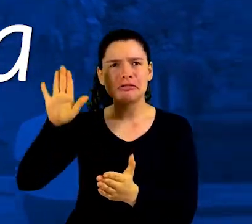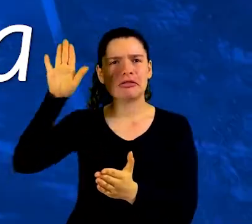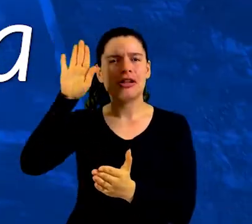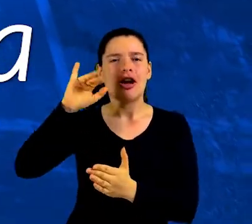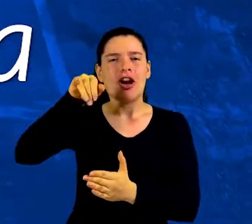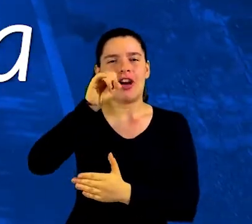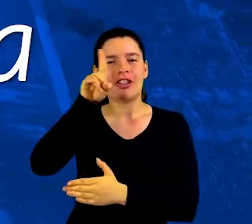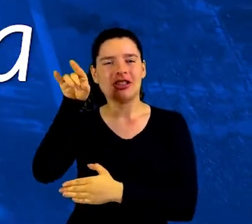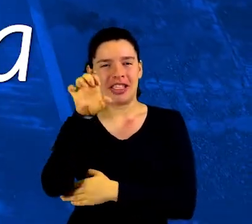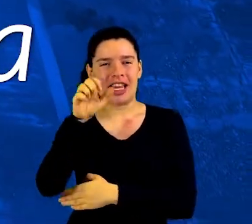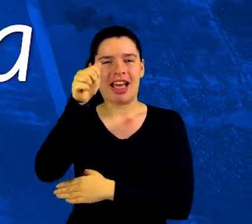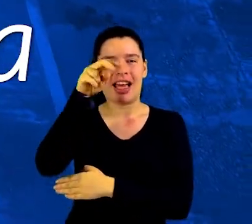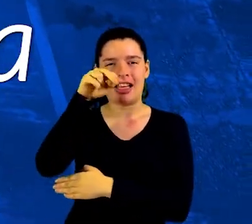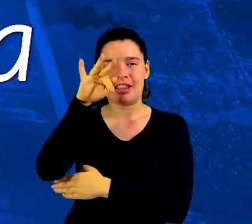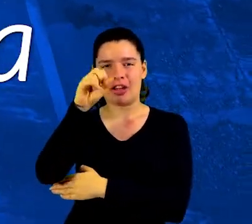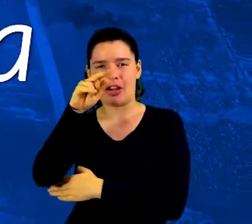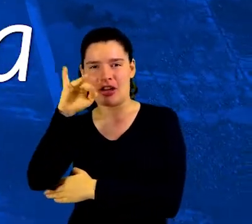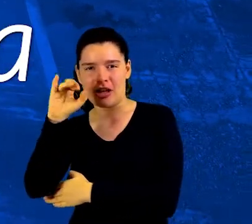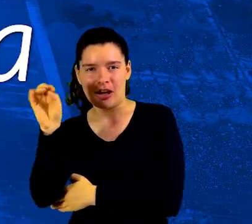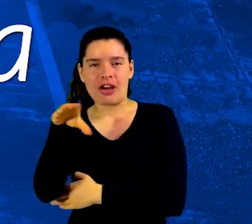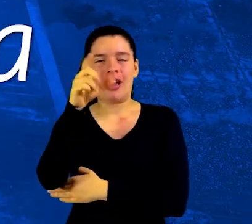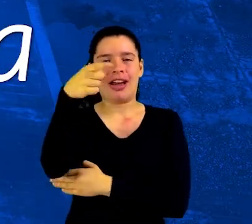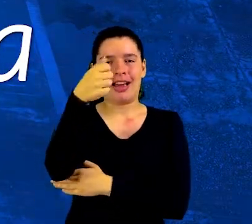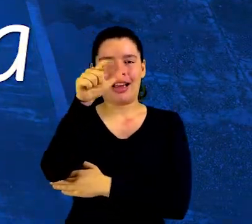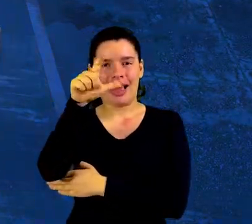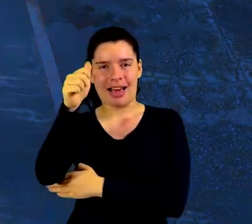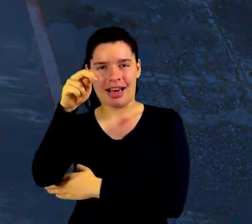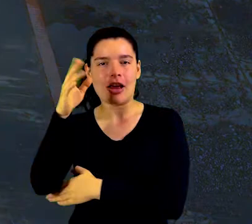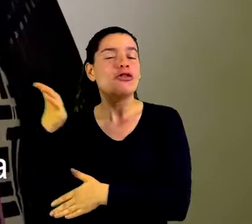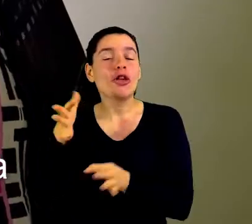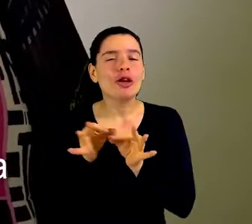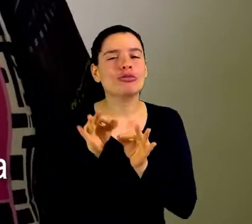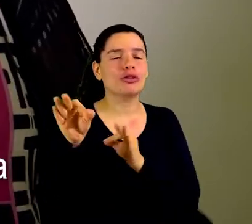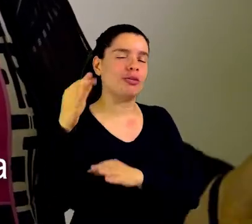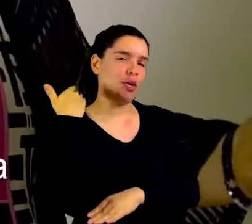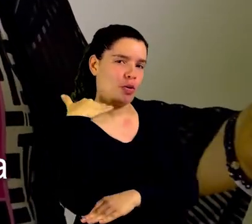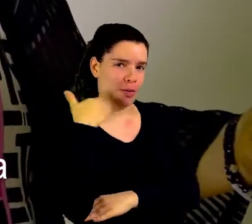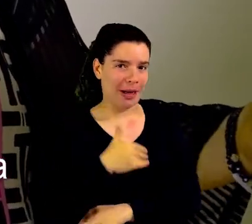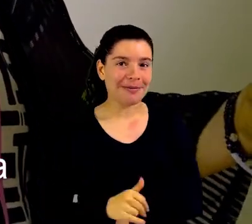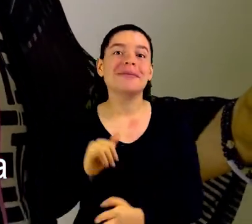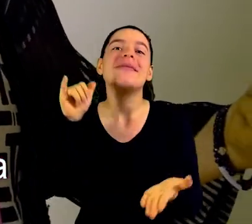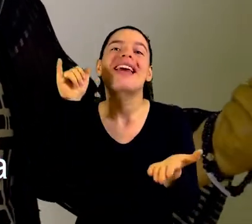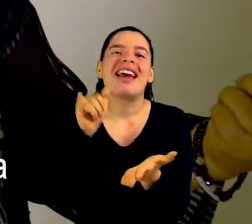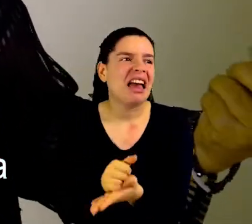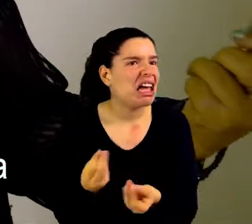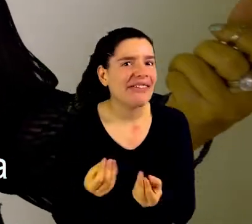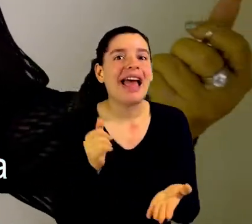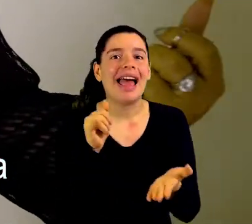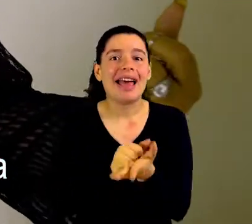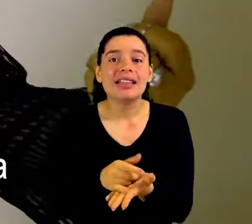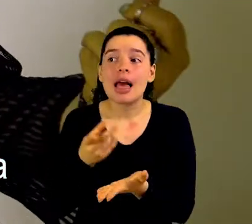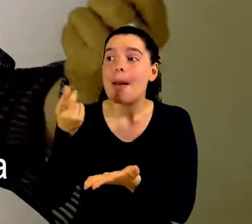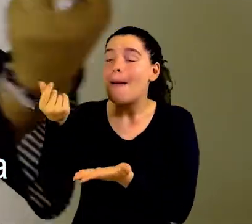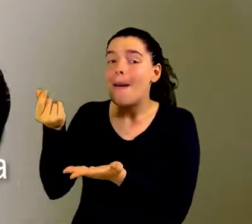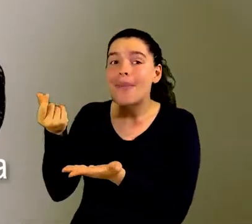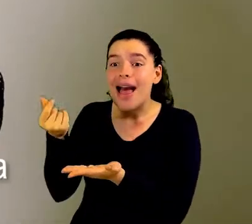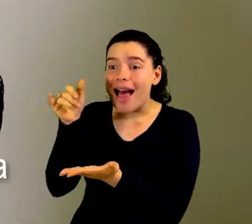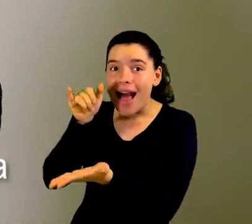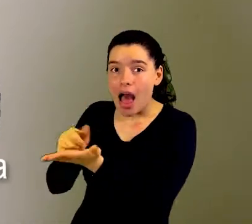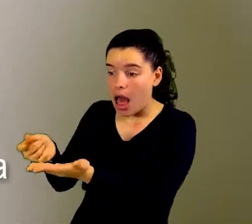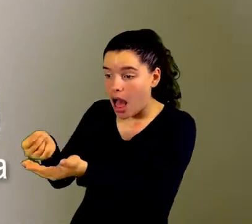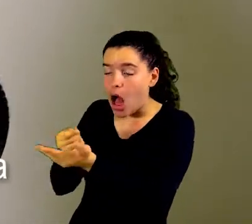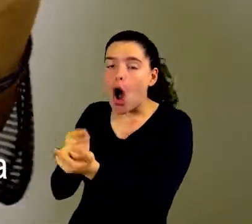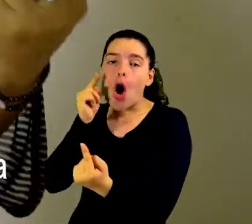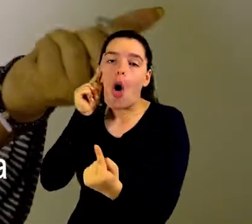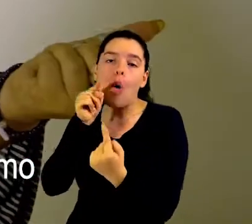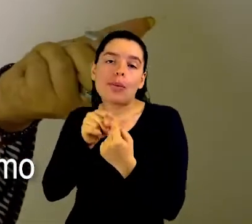José Antonio Galán, del municipio de Cumaral. Entonces se trató de eso, de que con la plata